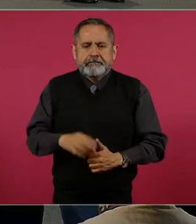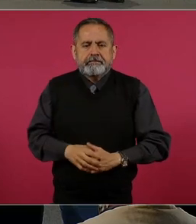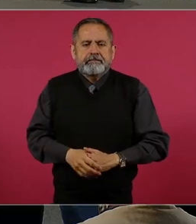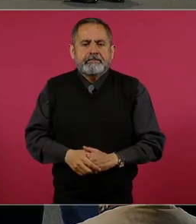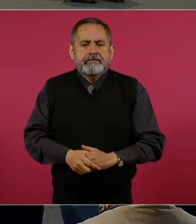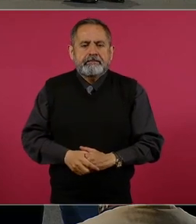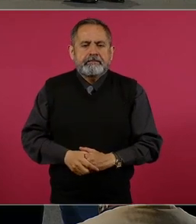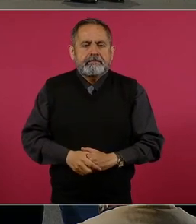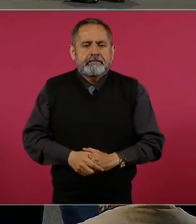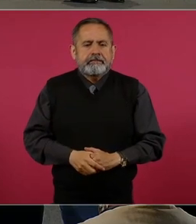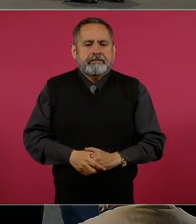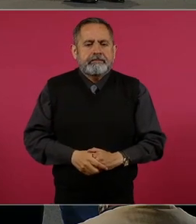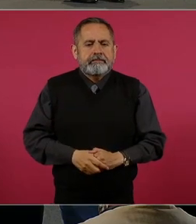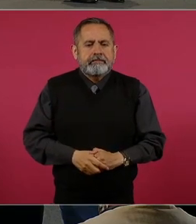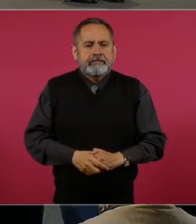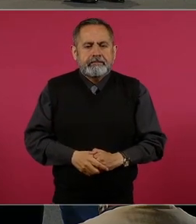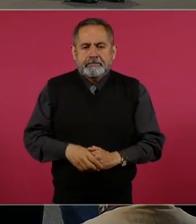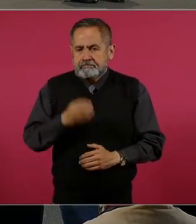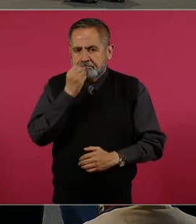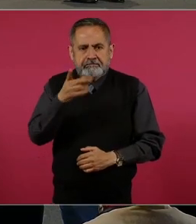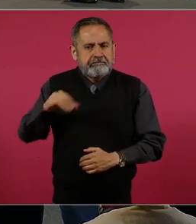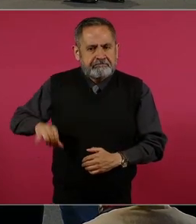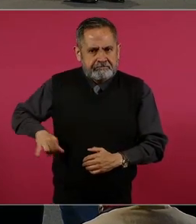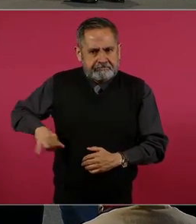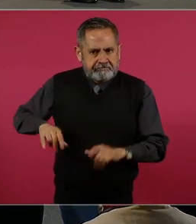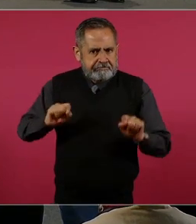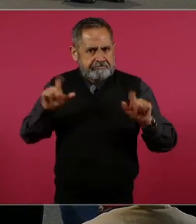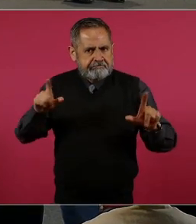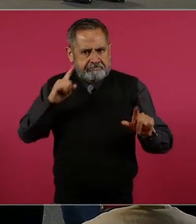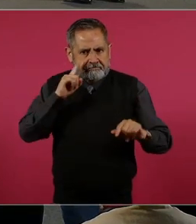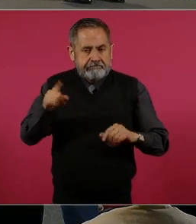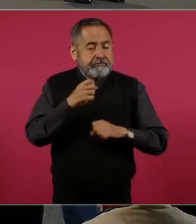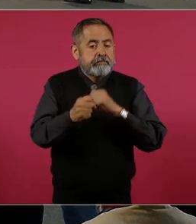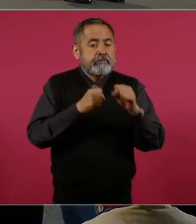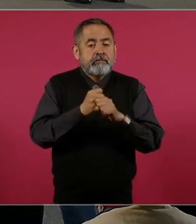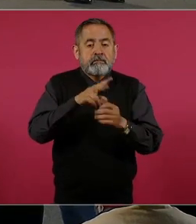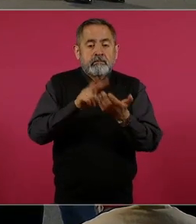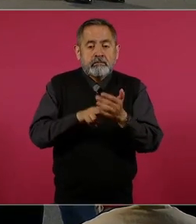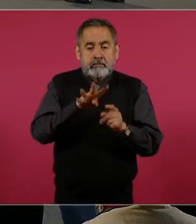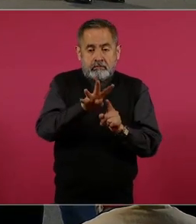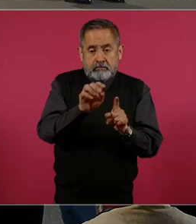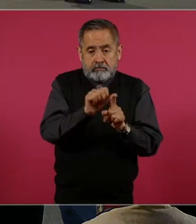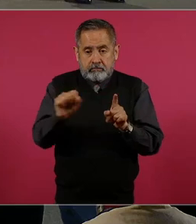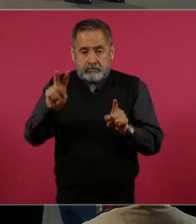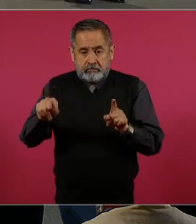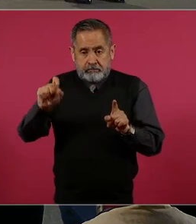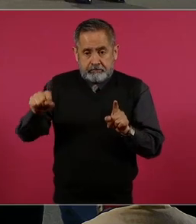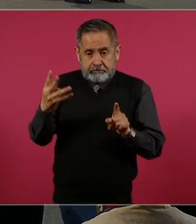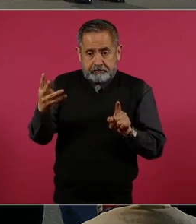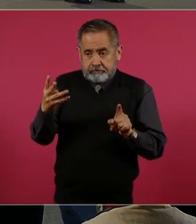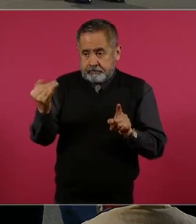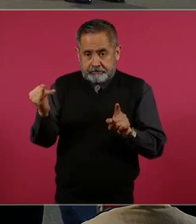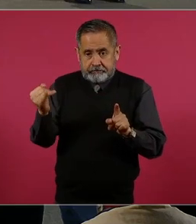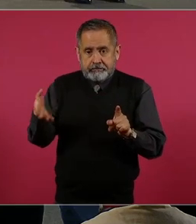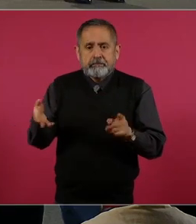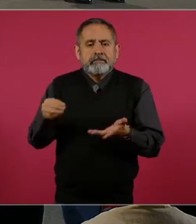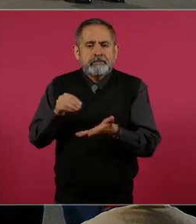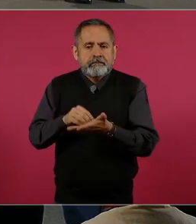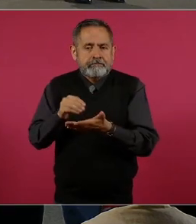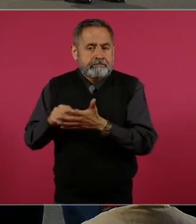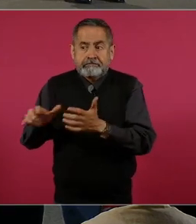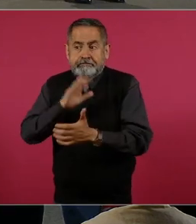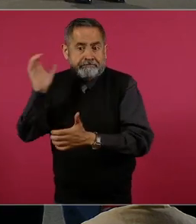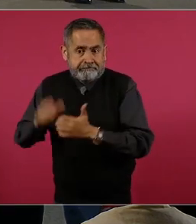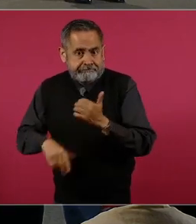Esta lámina es interesante. Del 2019 al 2024 a junio, todavía no acaba la